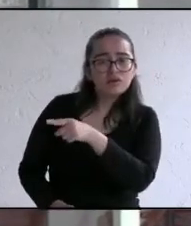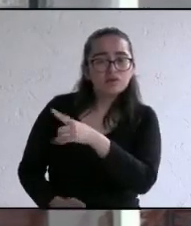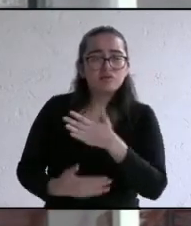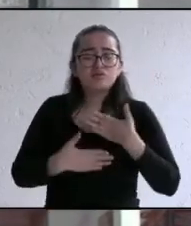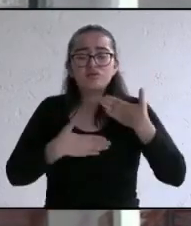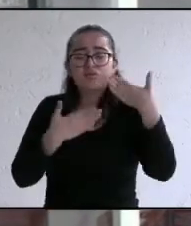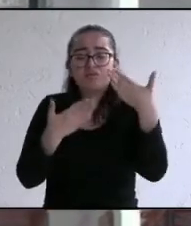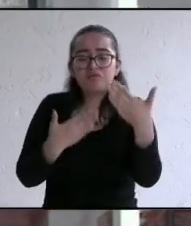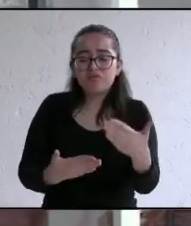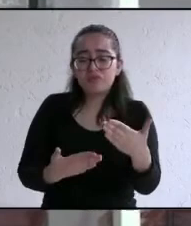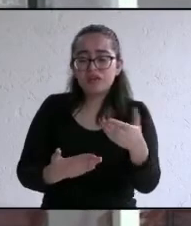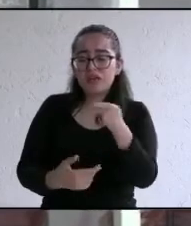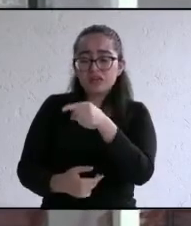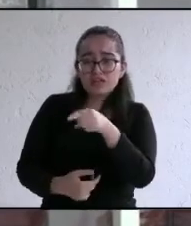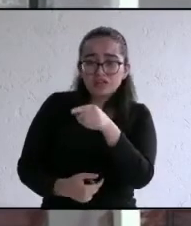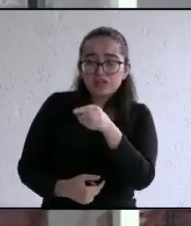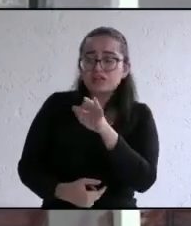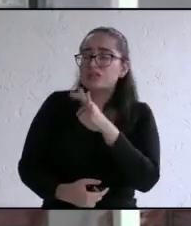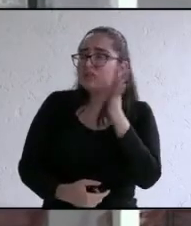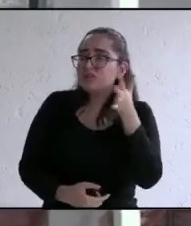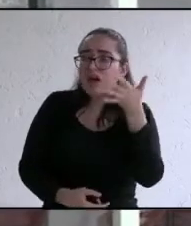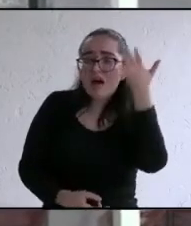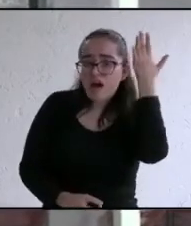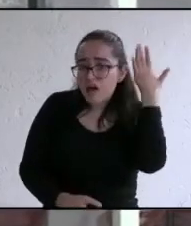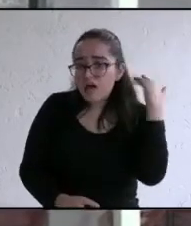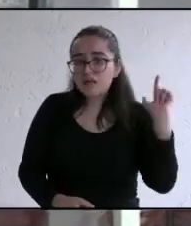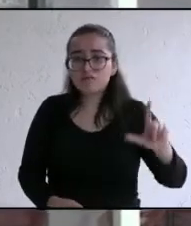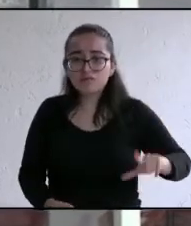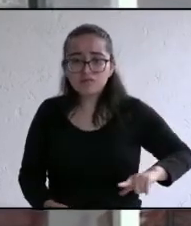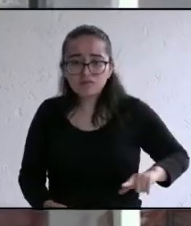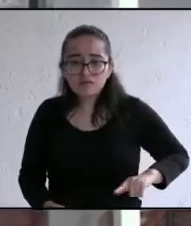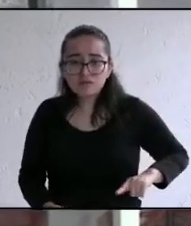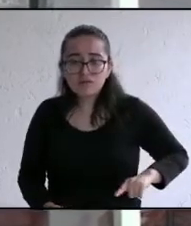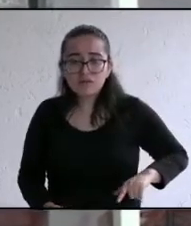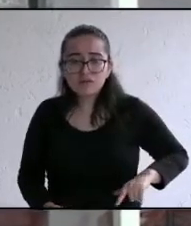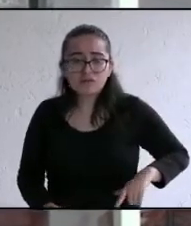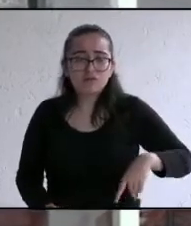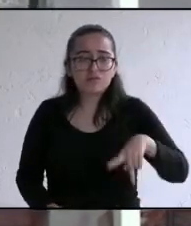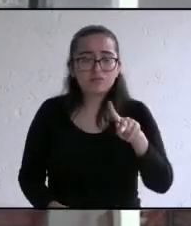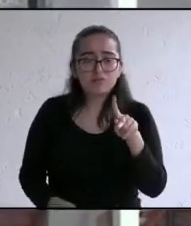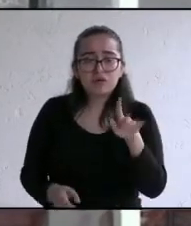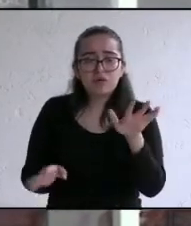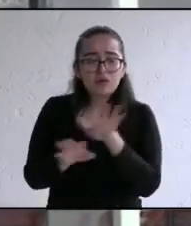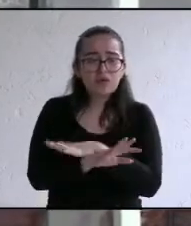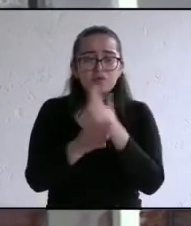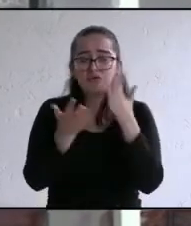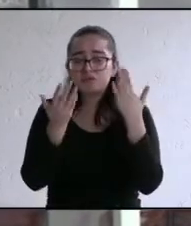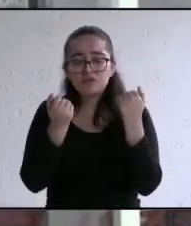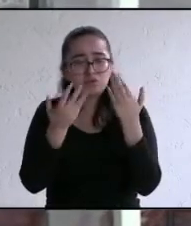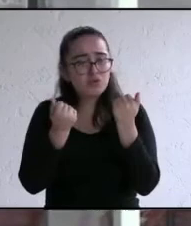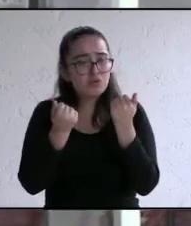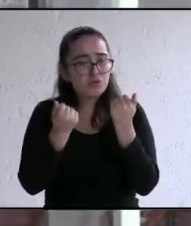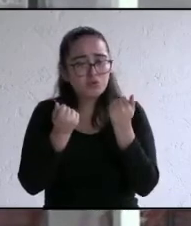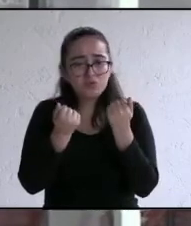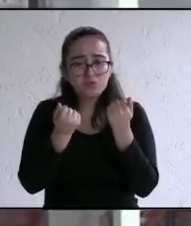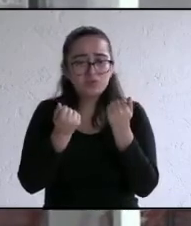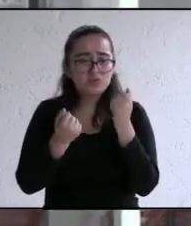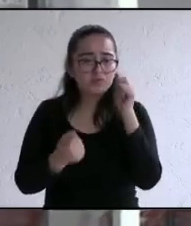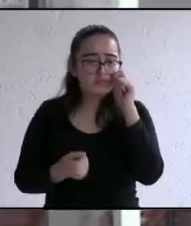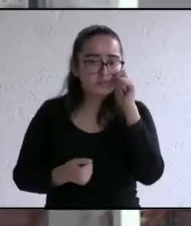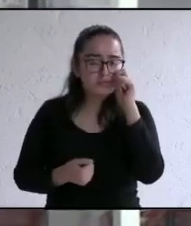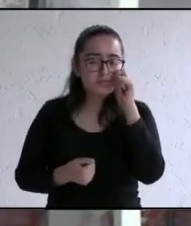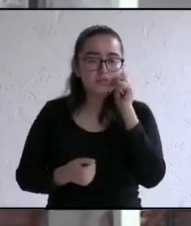en aquellos que ya tuvieron la oportunidad de servir actopan y solamente se sirvieron de actopan y no le han servido a la gente